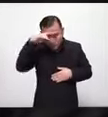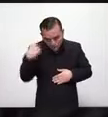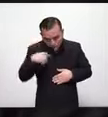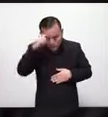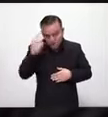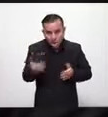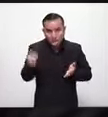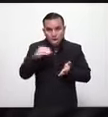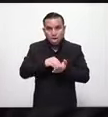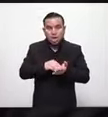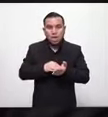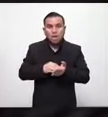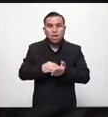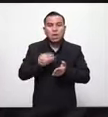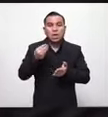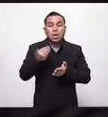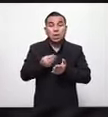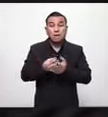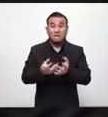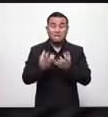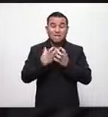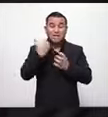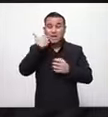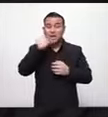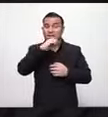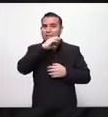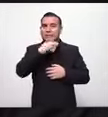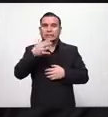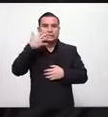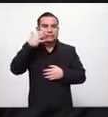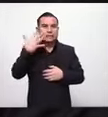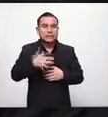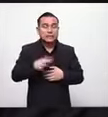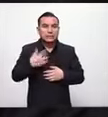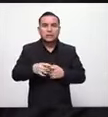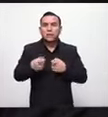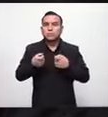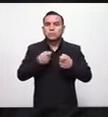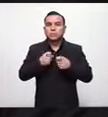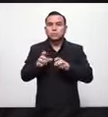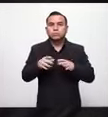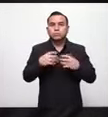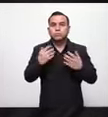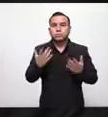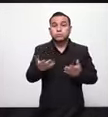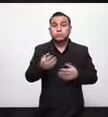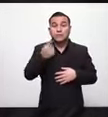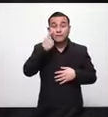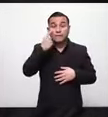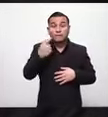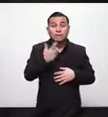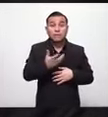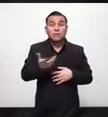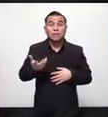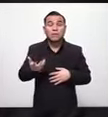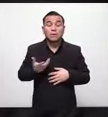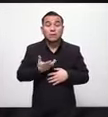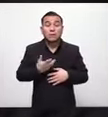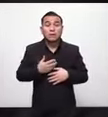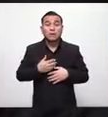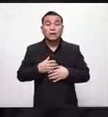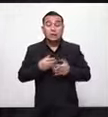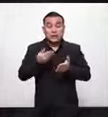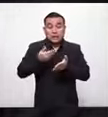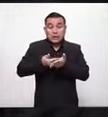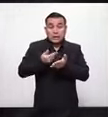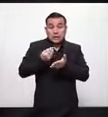este virus les ha salido exageradamente complicado para controlarlo es ahí en donde la apertura